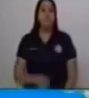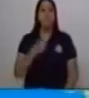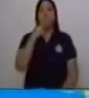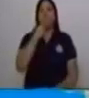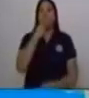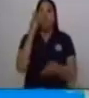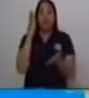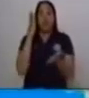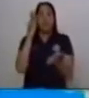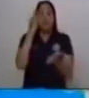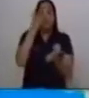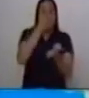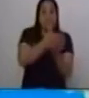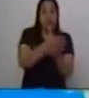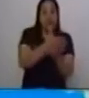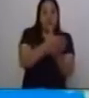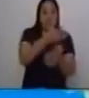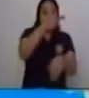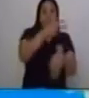Llegaremos tarde.